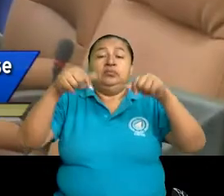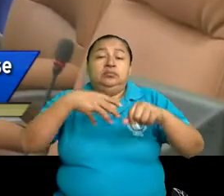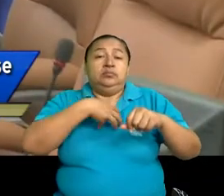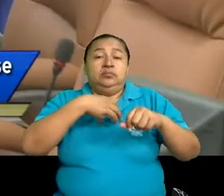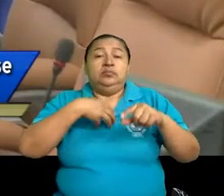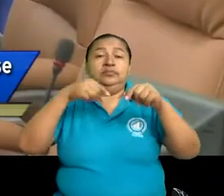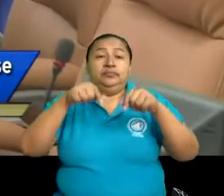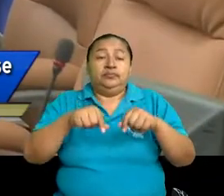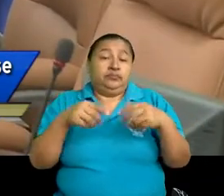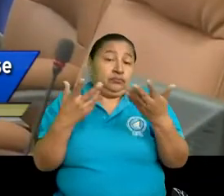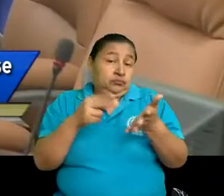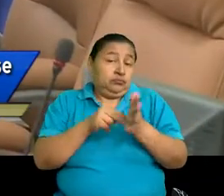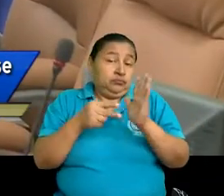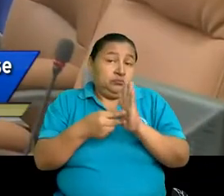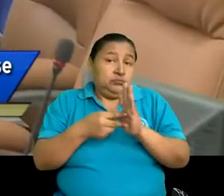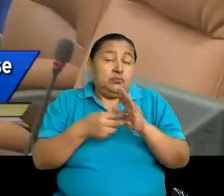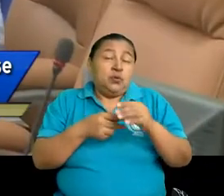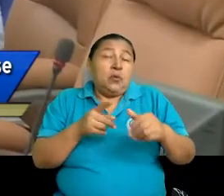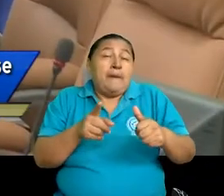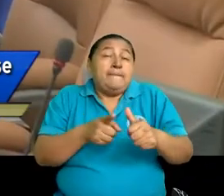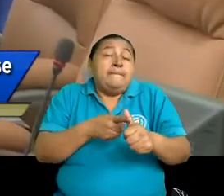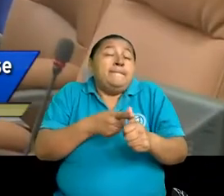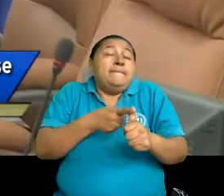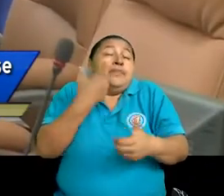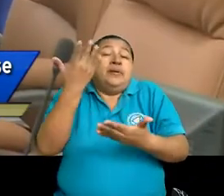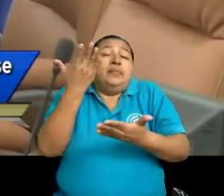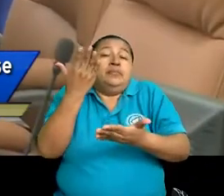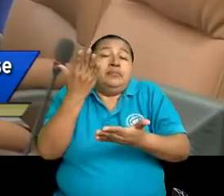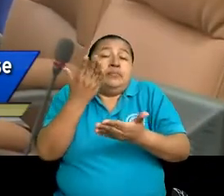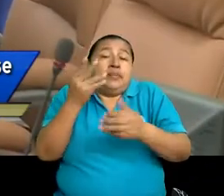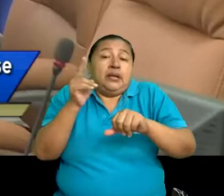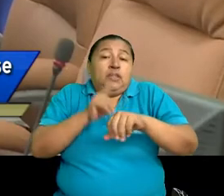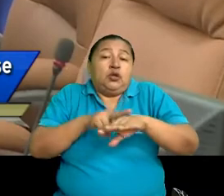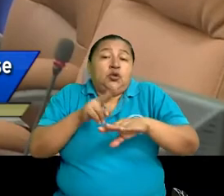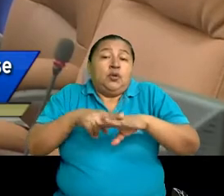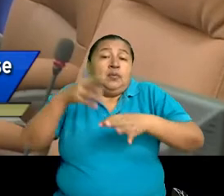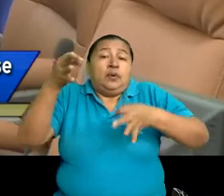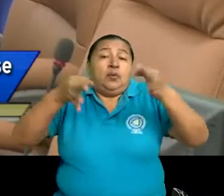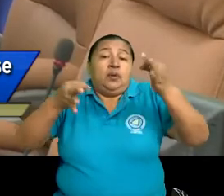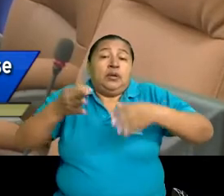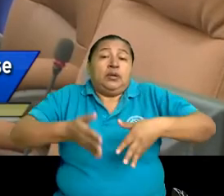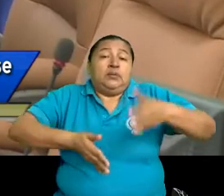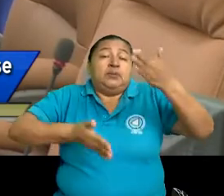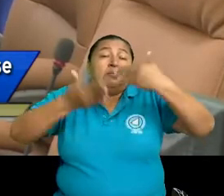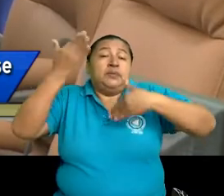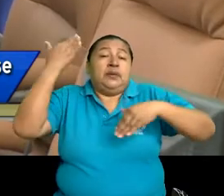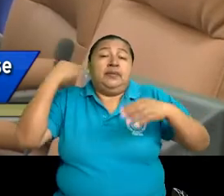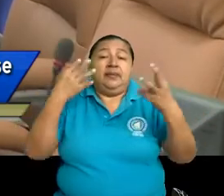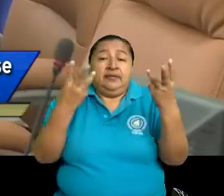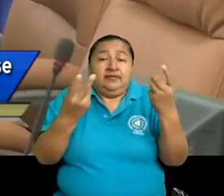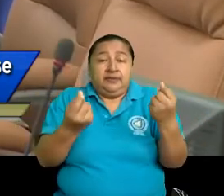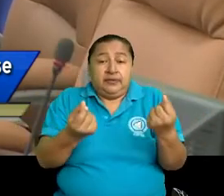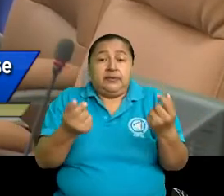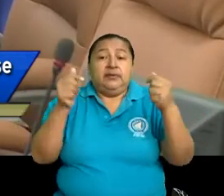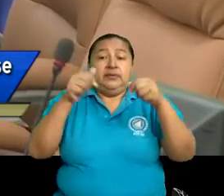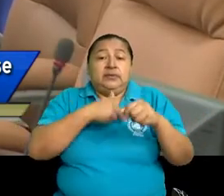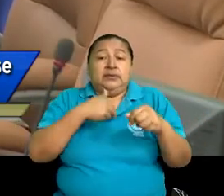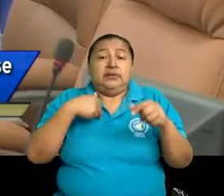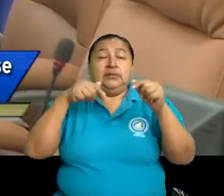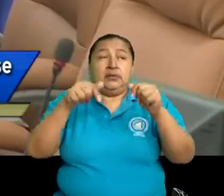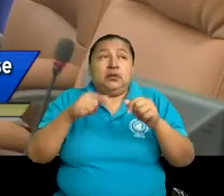es decir, desde las primeras normas jurídicas que regieron el país hasta la fecha. Se hizo una